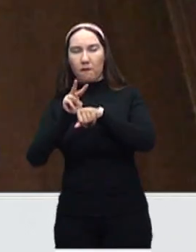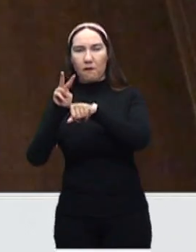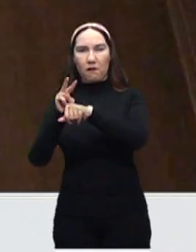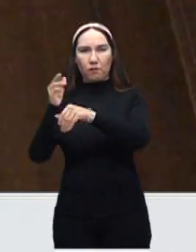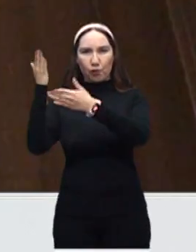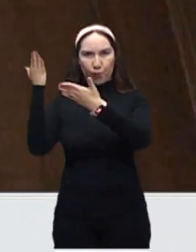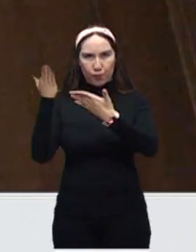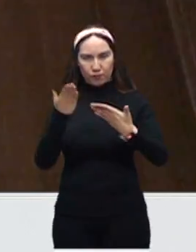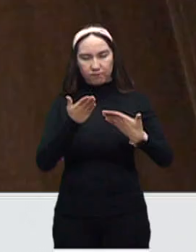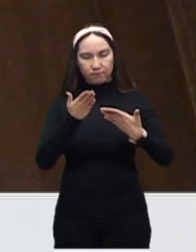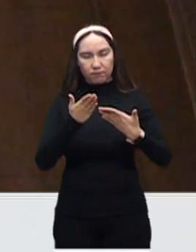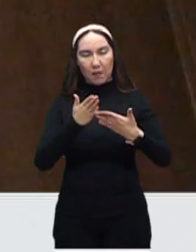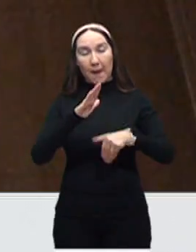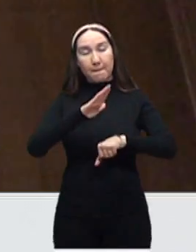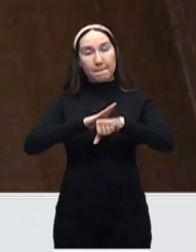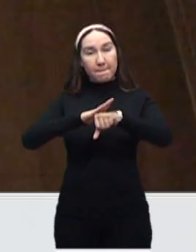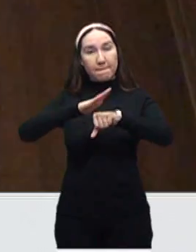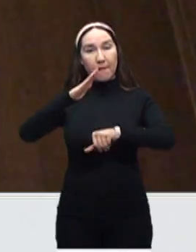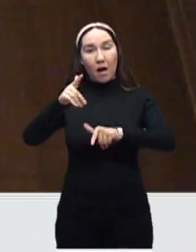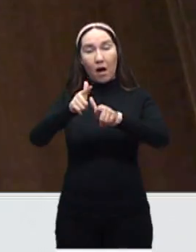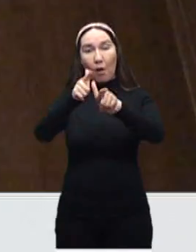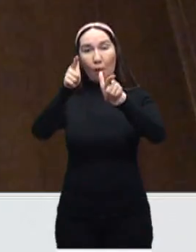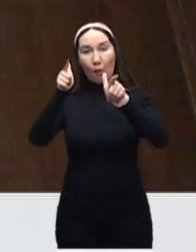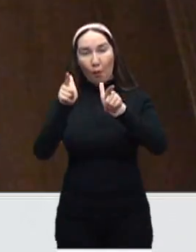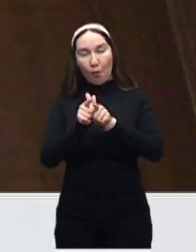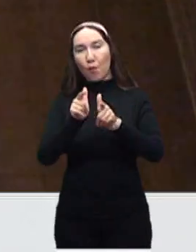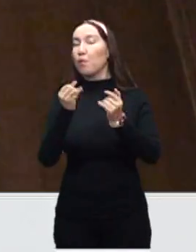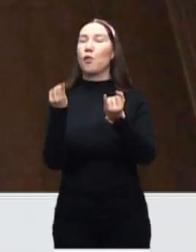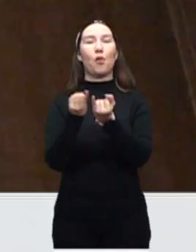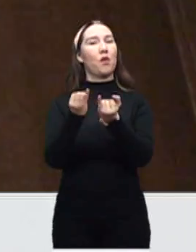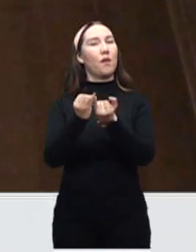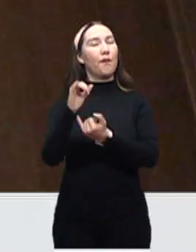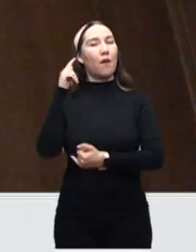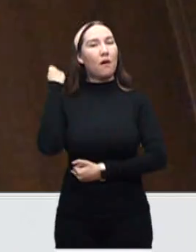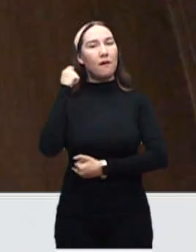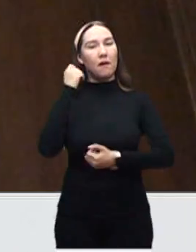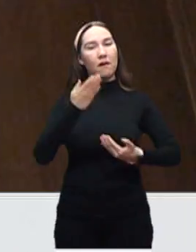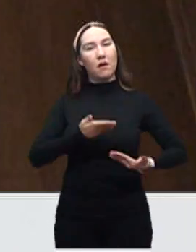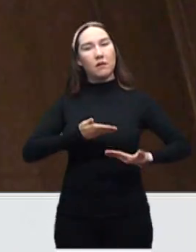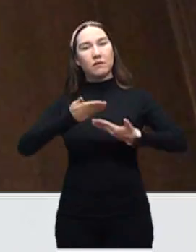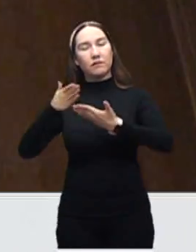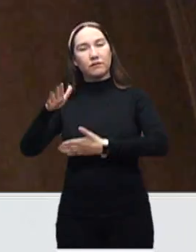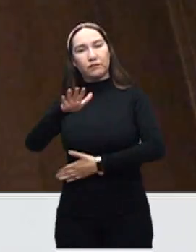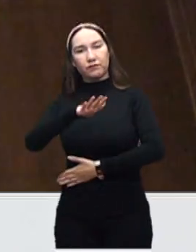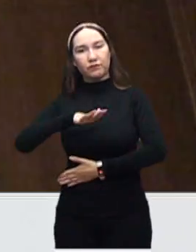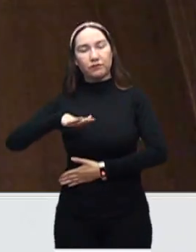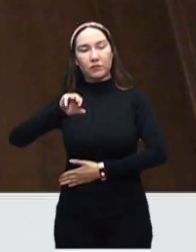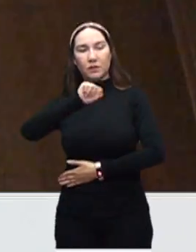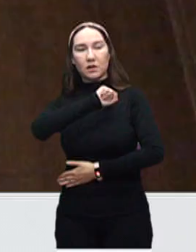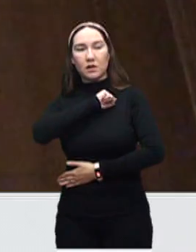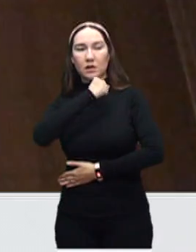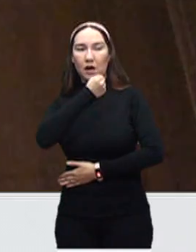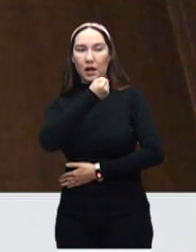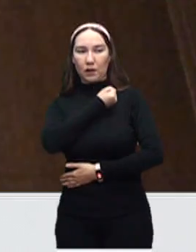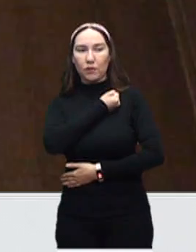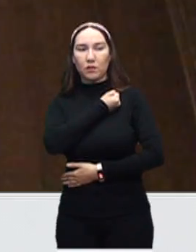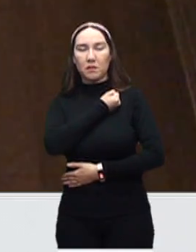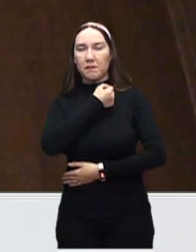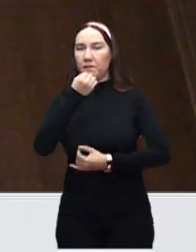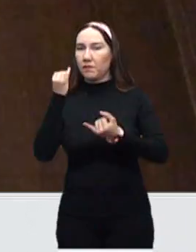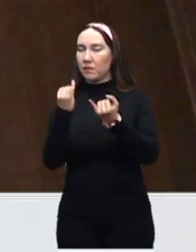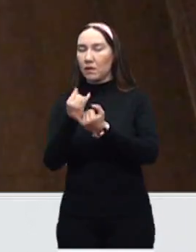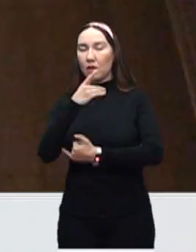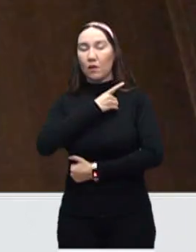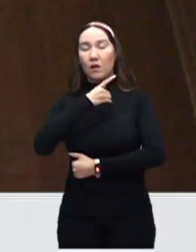y se sumó otra brigada a Tabasco, también de una de las jurisdicciones sanitarias, con esta lógica de que no se descuida el